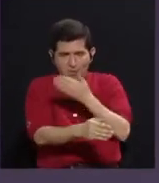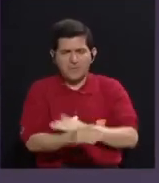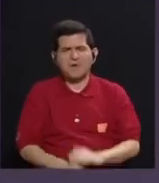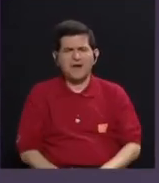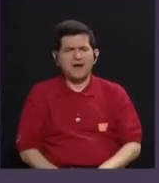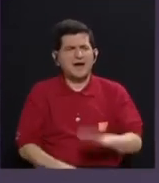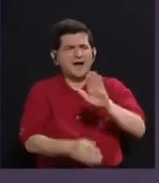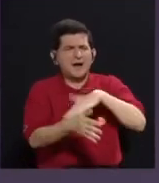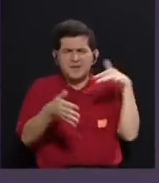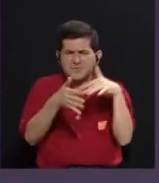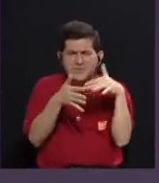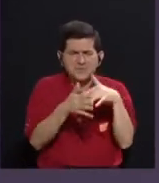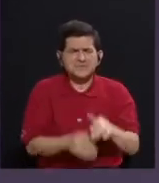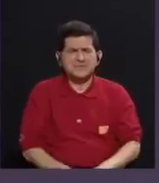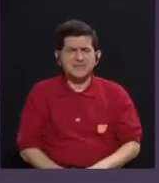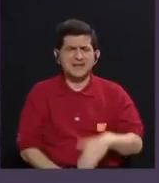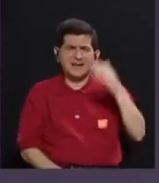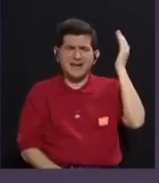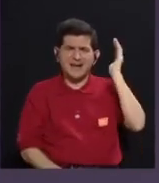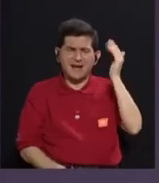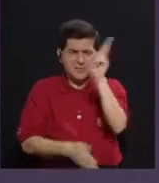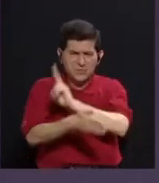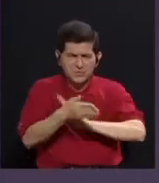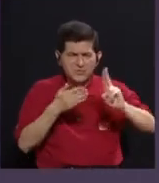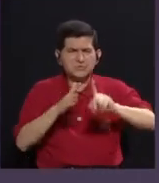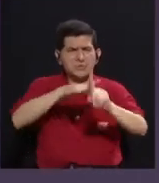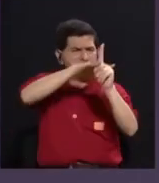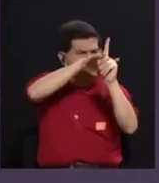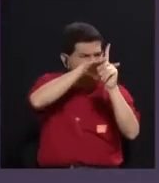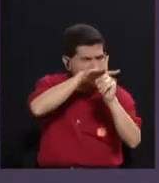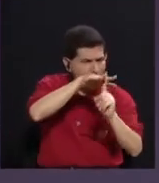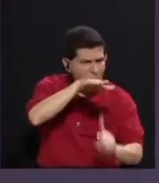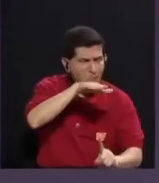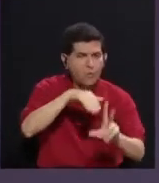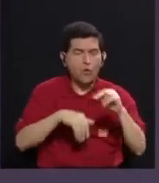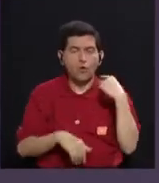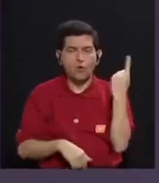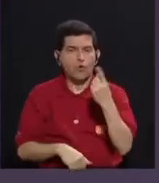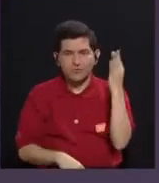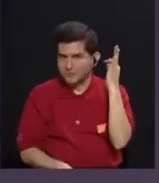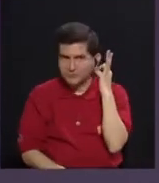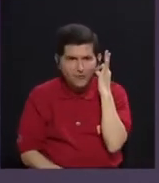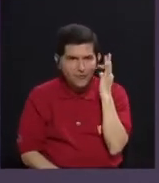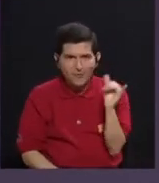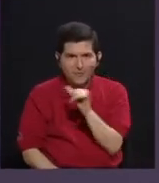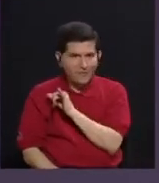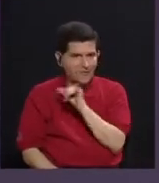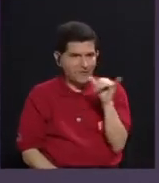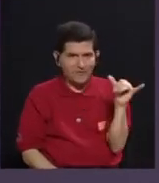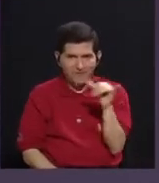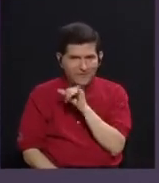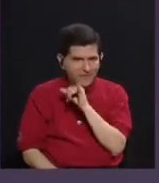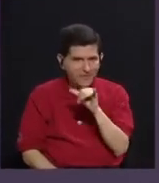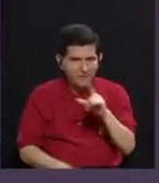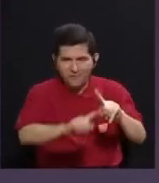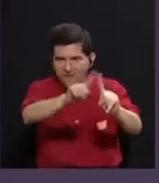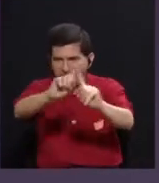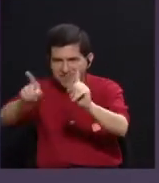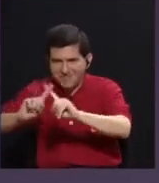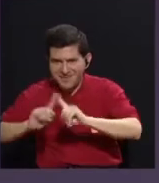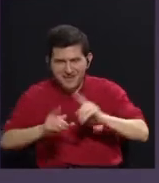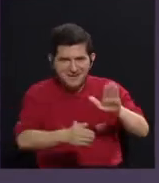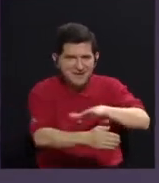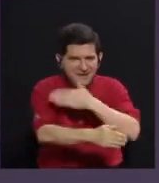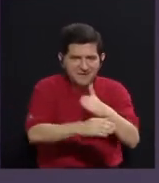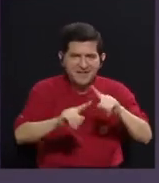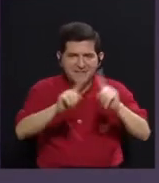discurso académico que ha invisibilizado no solo a las mujeres, sino muchas músicas